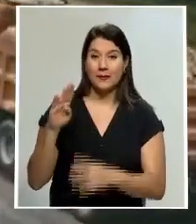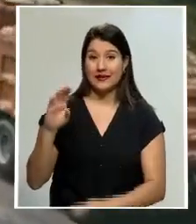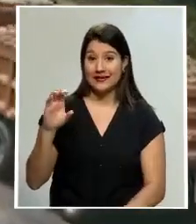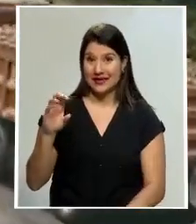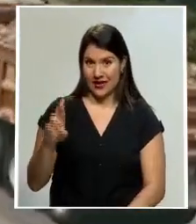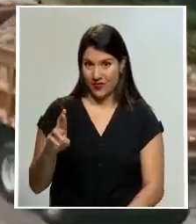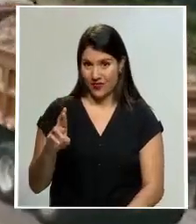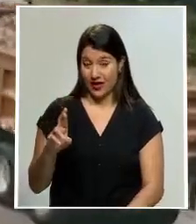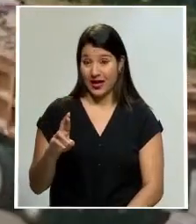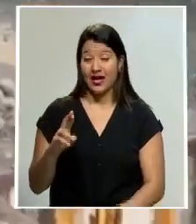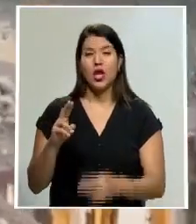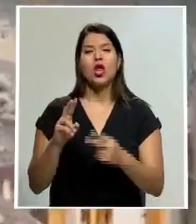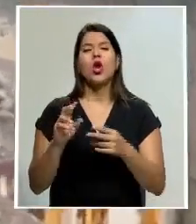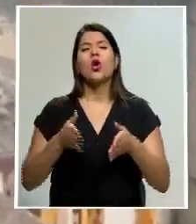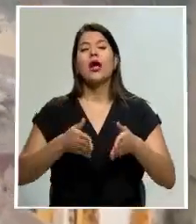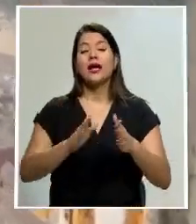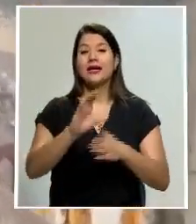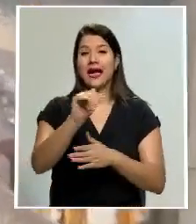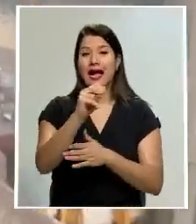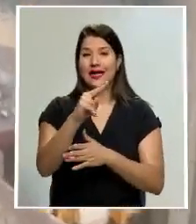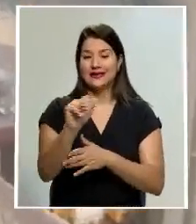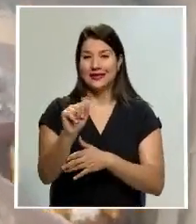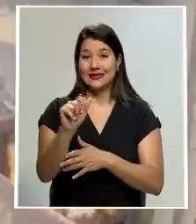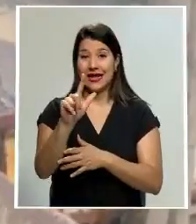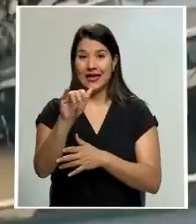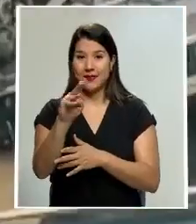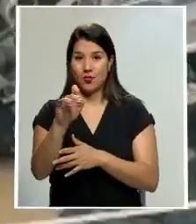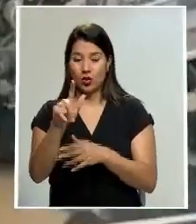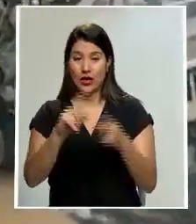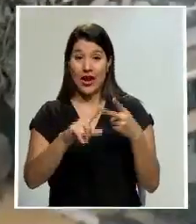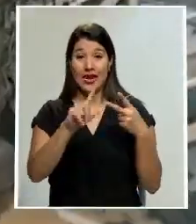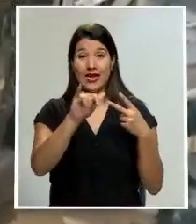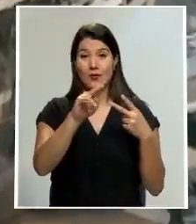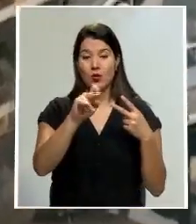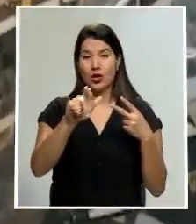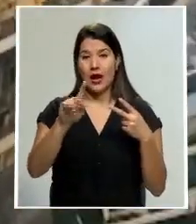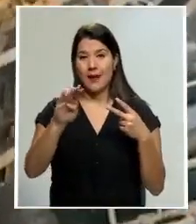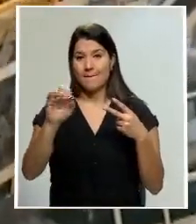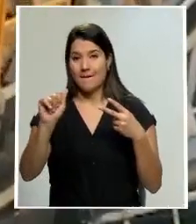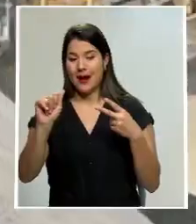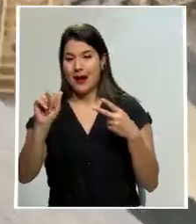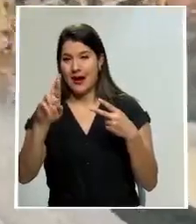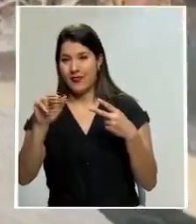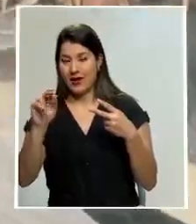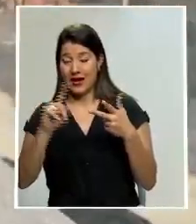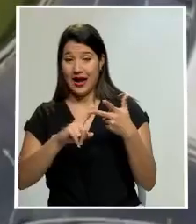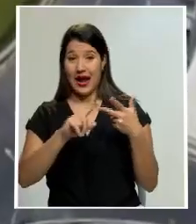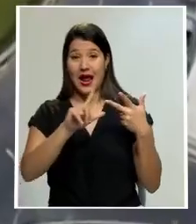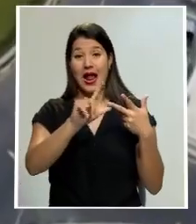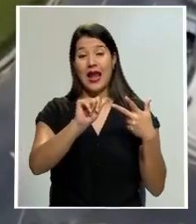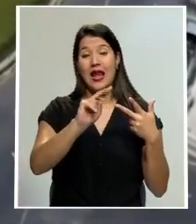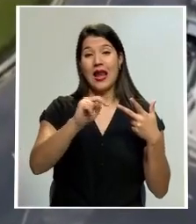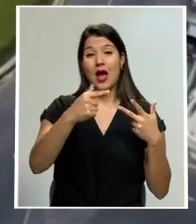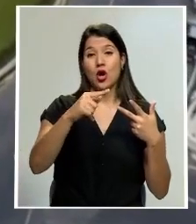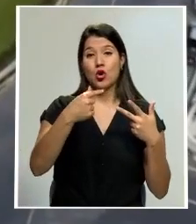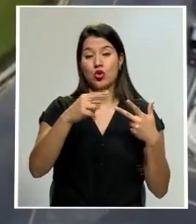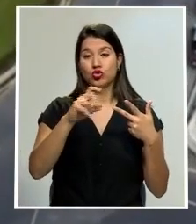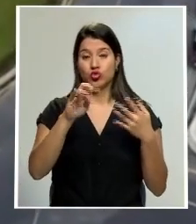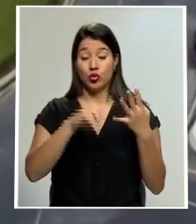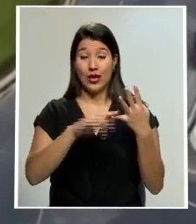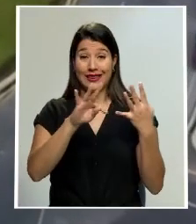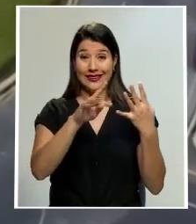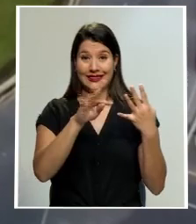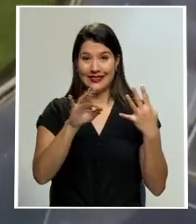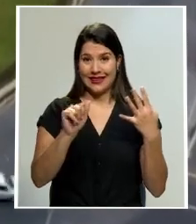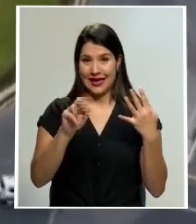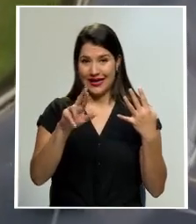proyectos son Cañas-Limonal, Limonal-Barranca, Langostura, Taras-La Lima, Rotonda de las Garantías Sociales,